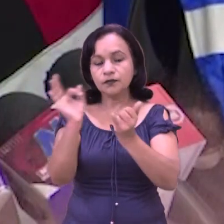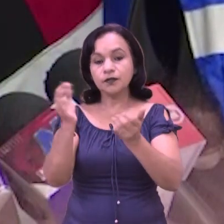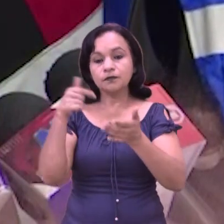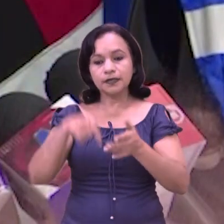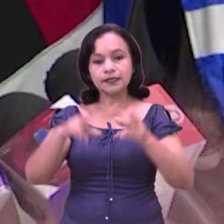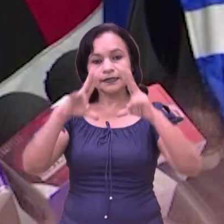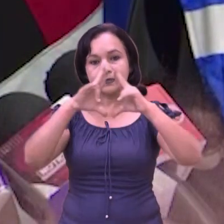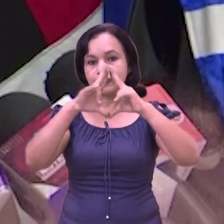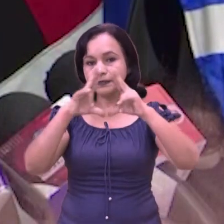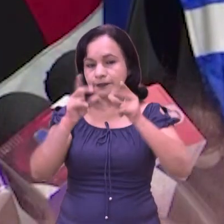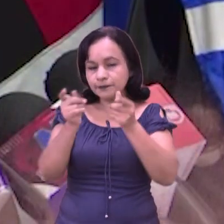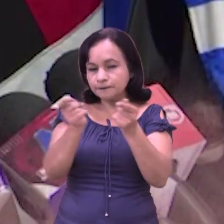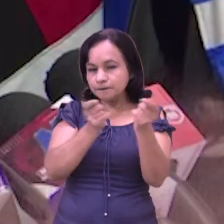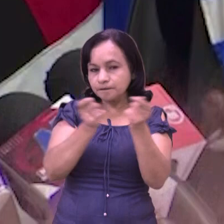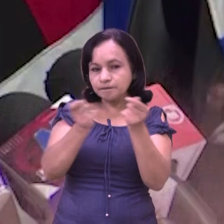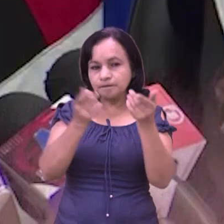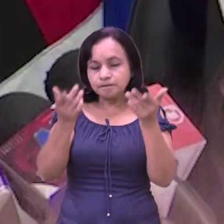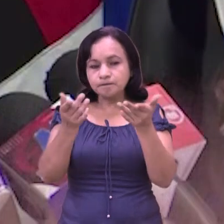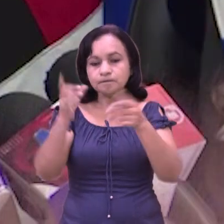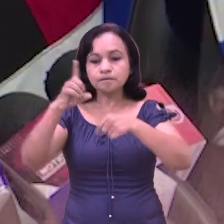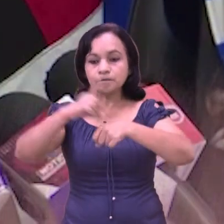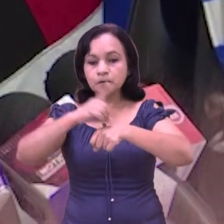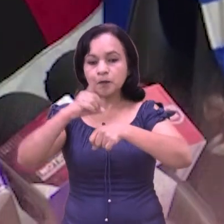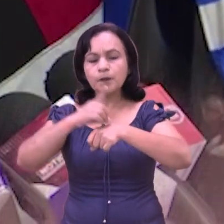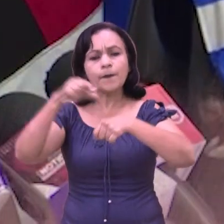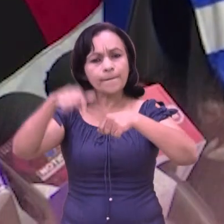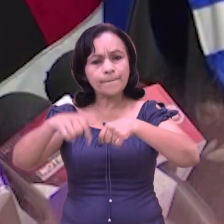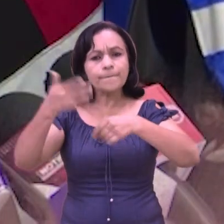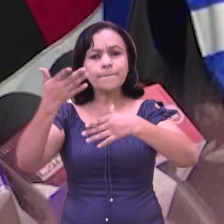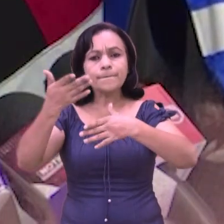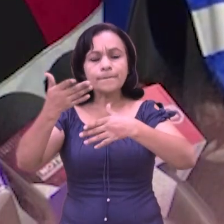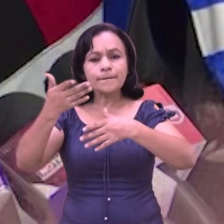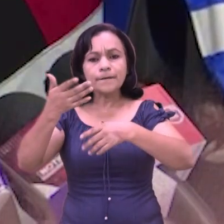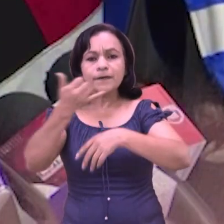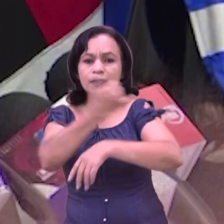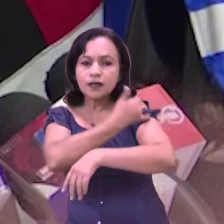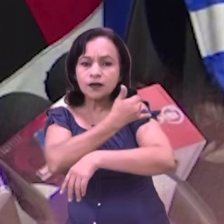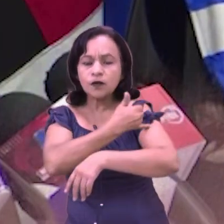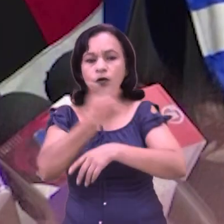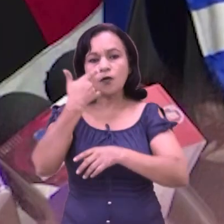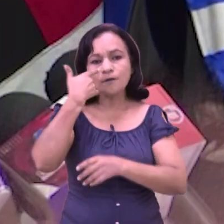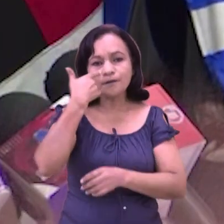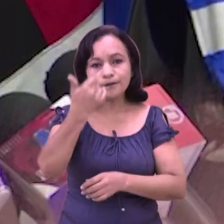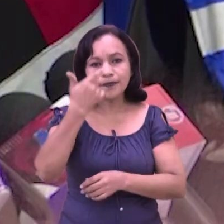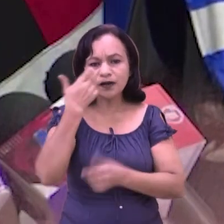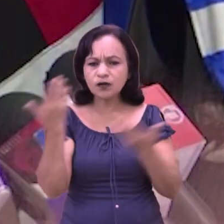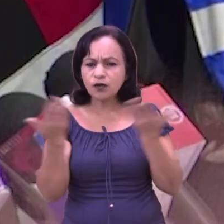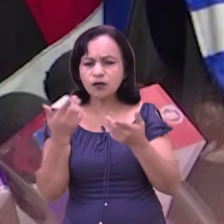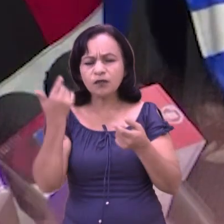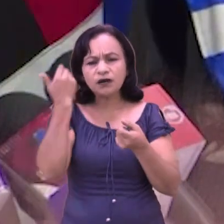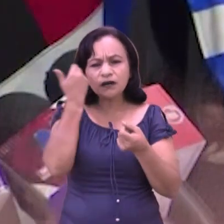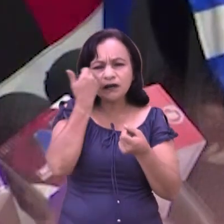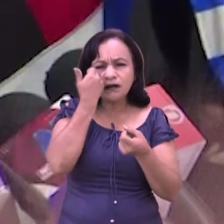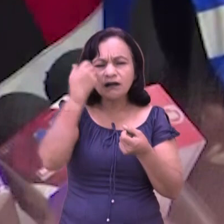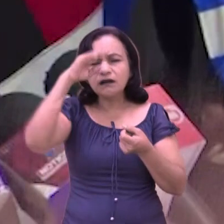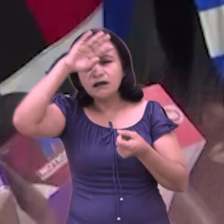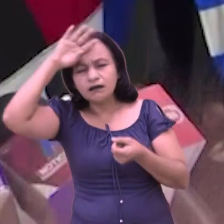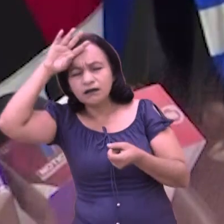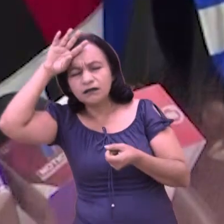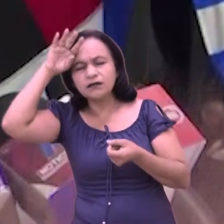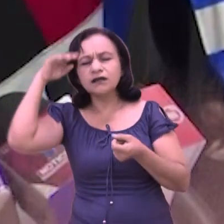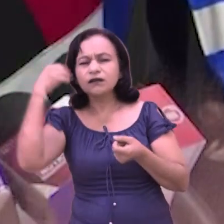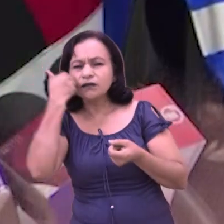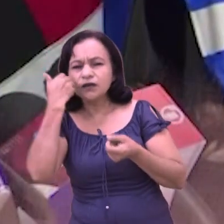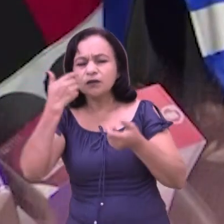preparados desde el punto de vista clínico de capacitación para conocer perfectamente la sintomatología y